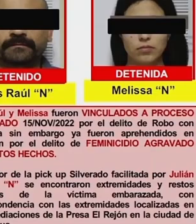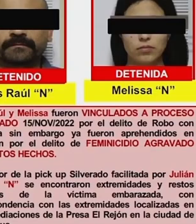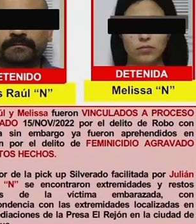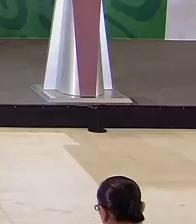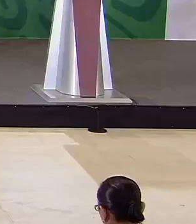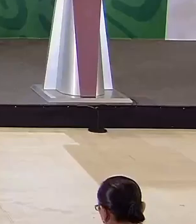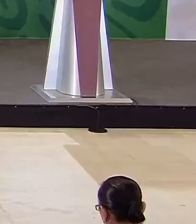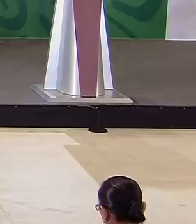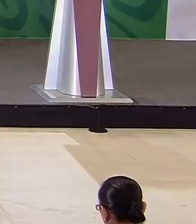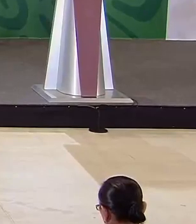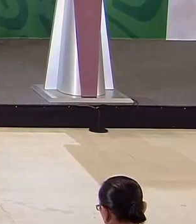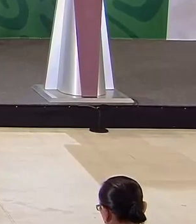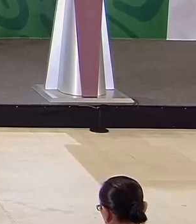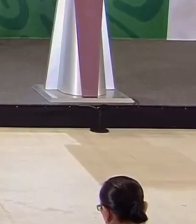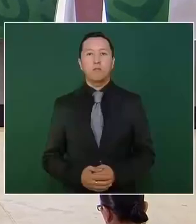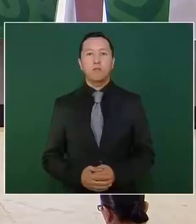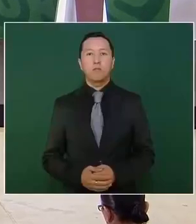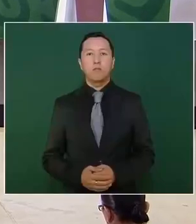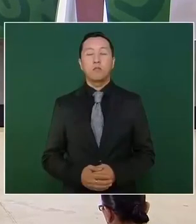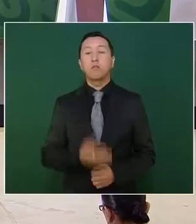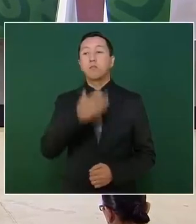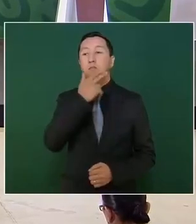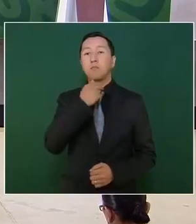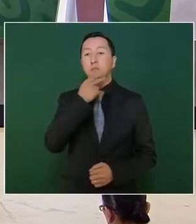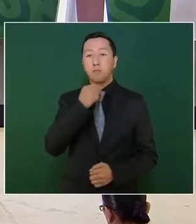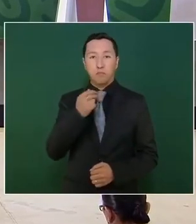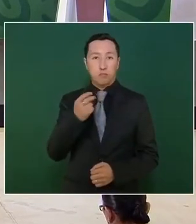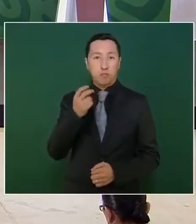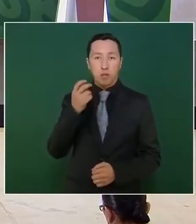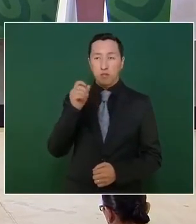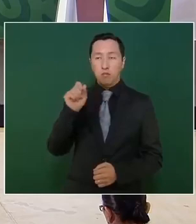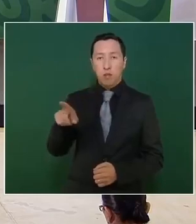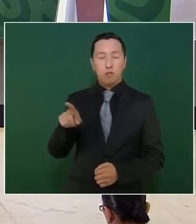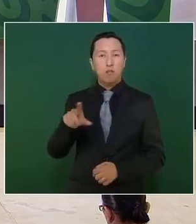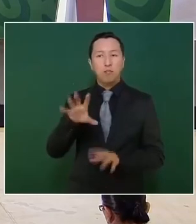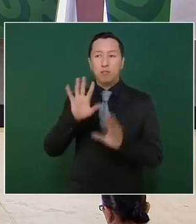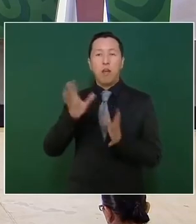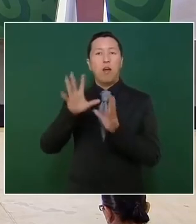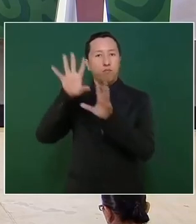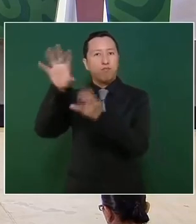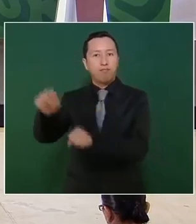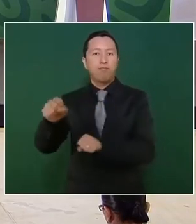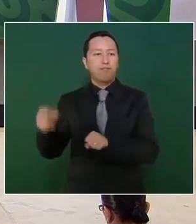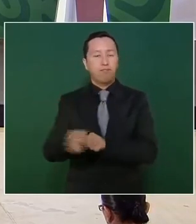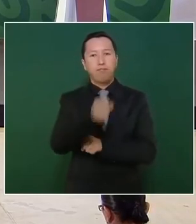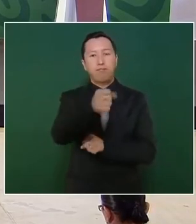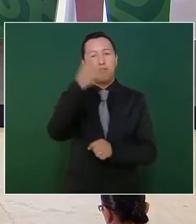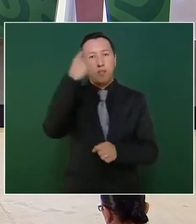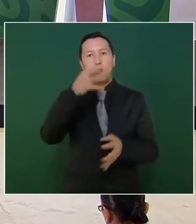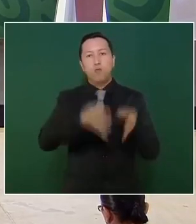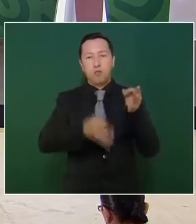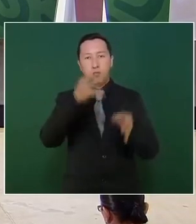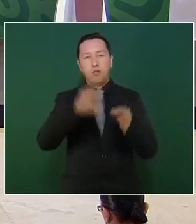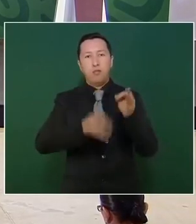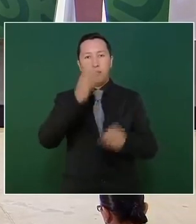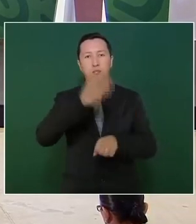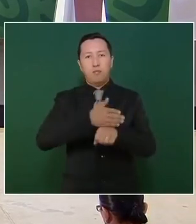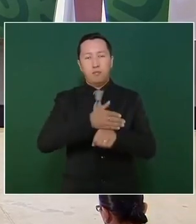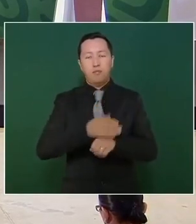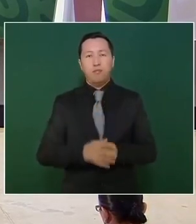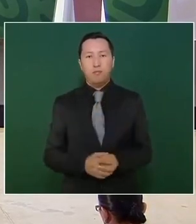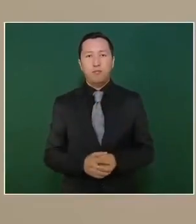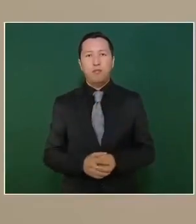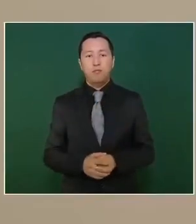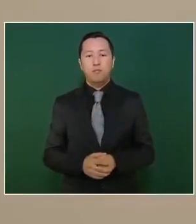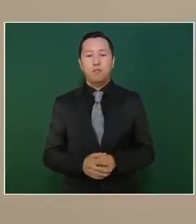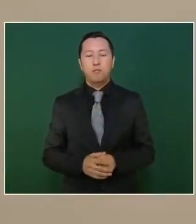perpetrar ese feminicidio. Ya está detenido y ya está vinculado a proceso penal. Siguiente. También informar